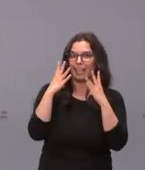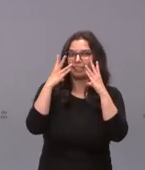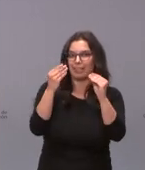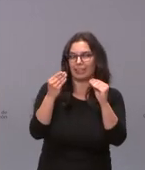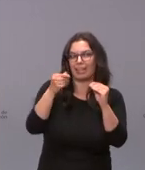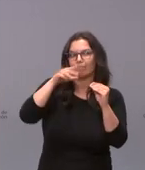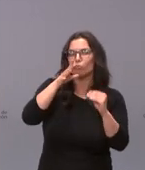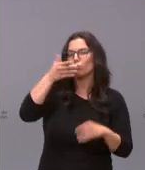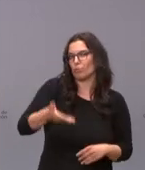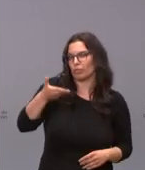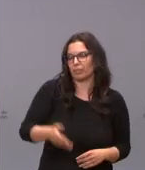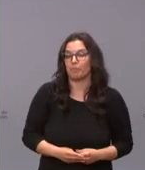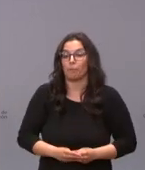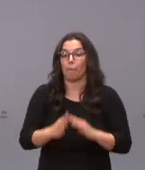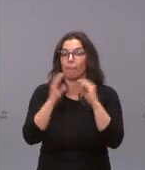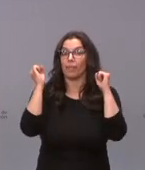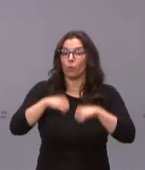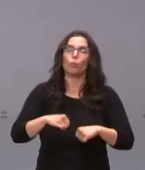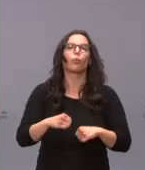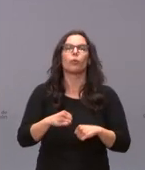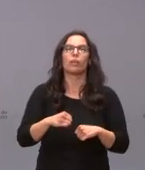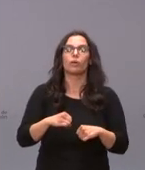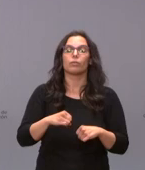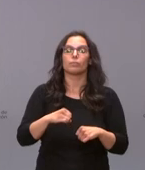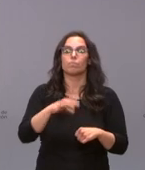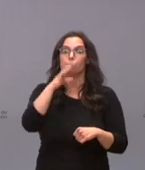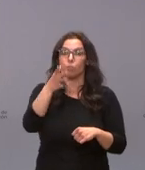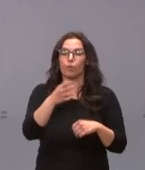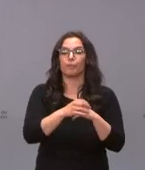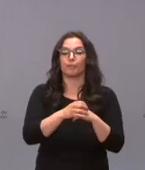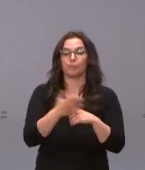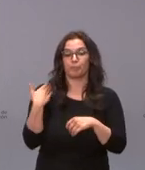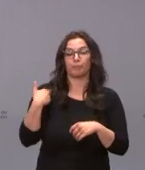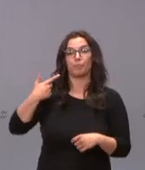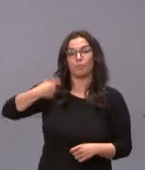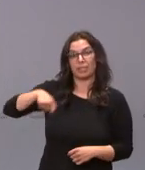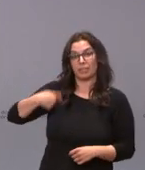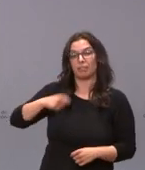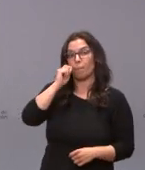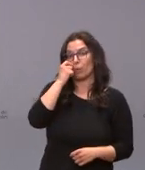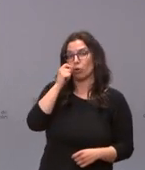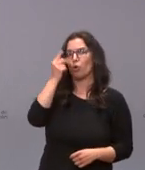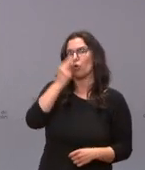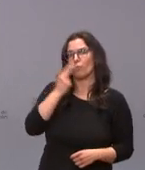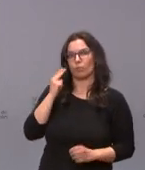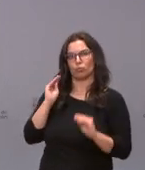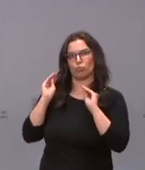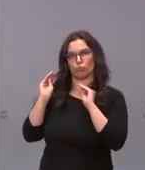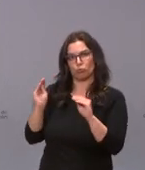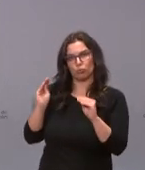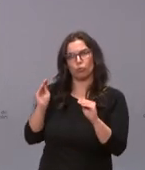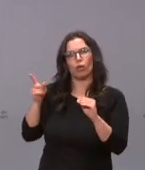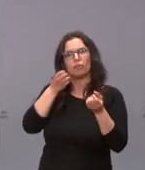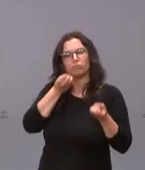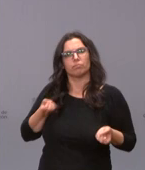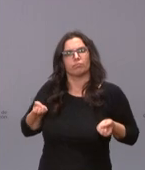Castilla y León. Este acuerdo surge dando cumplimiento a uno de los compromisos del presidente Alfonso Fernández Mañueco, que tuvo ocasión de poner de